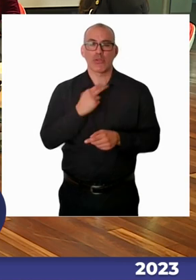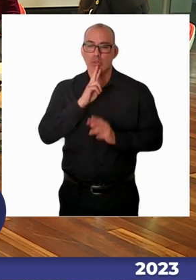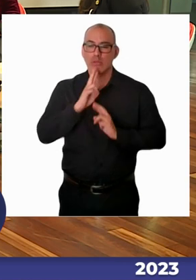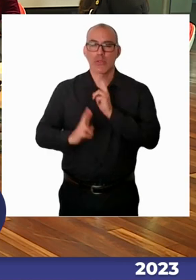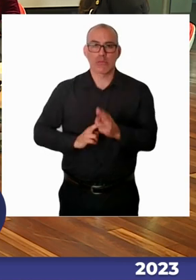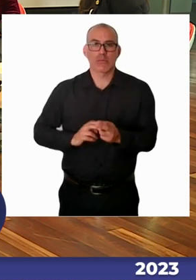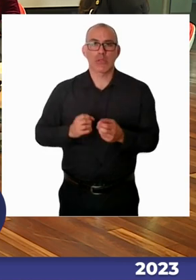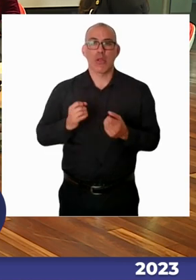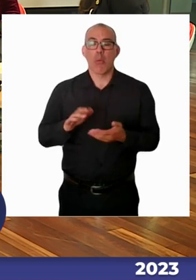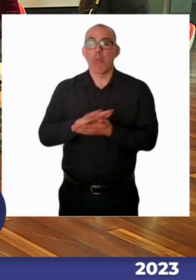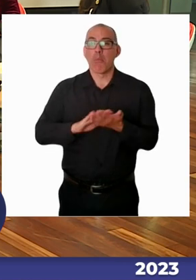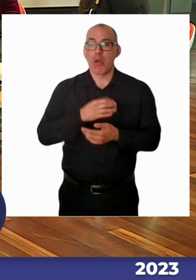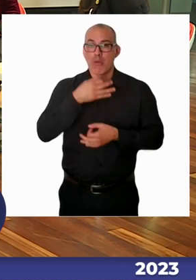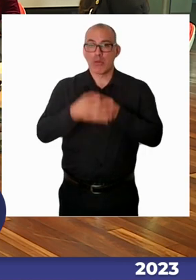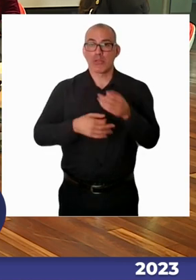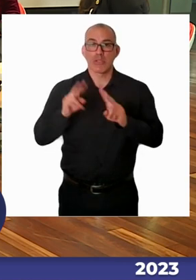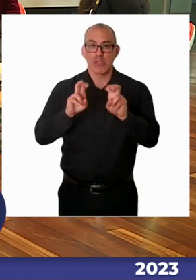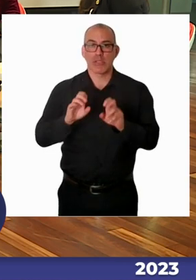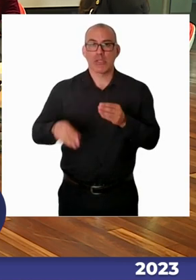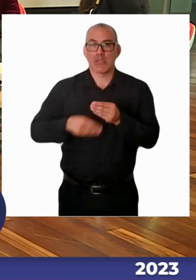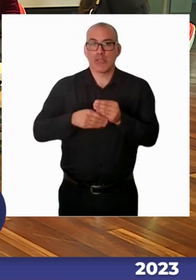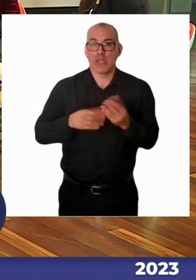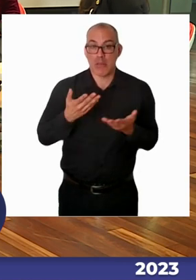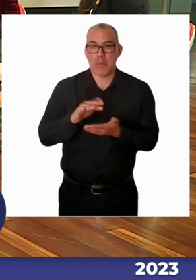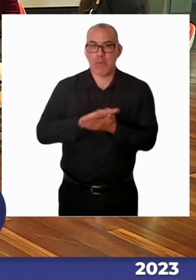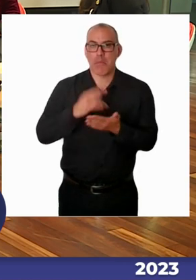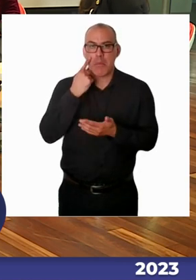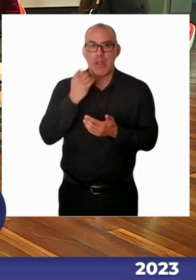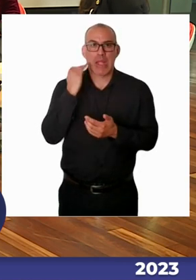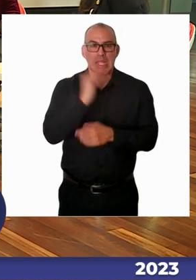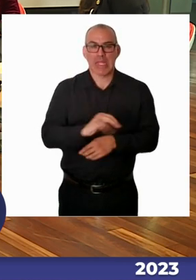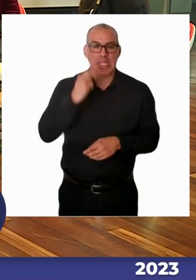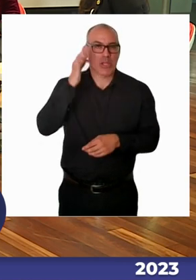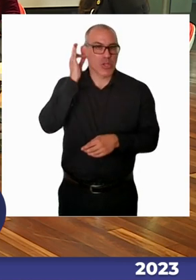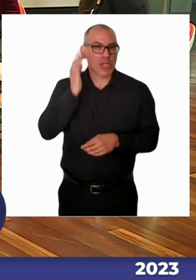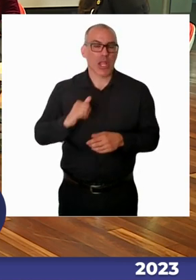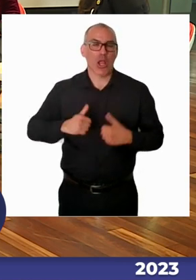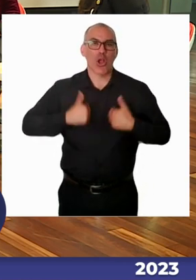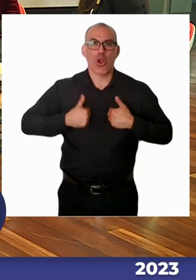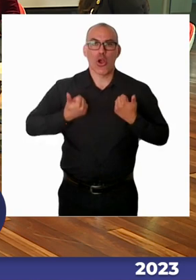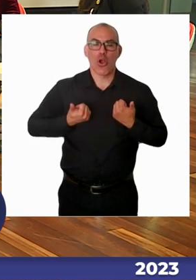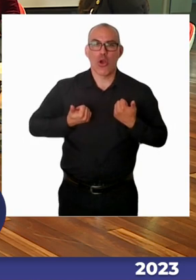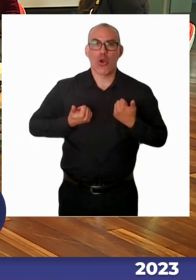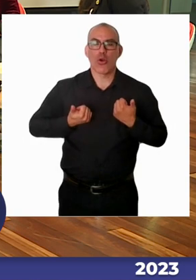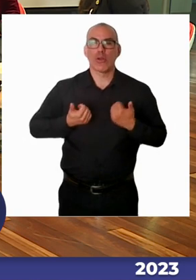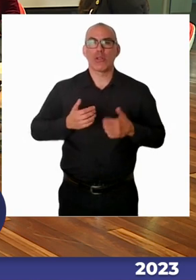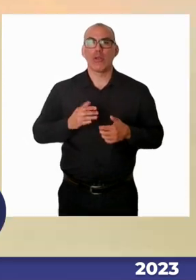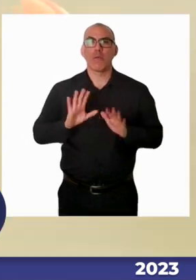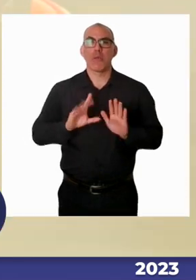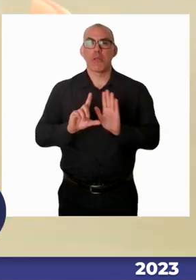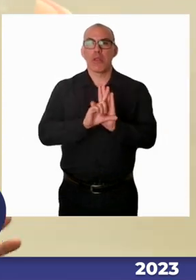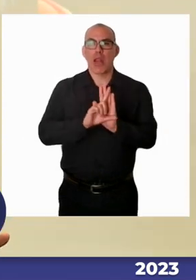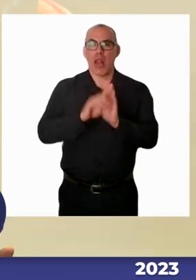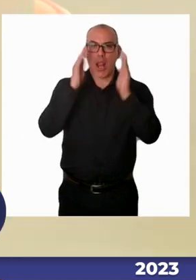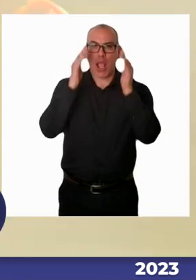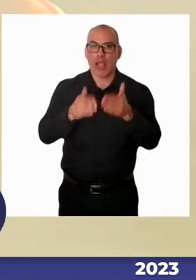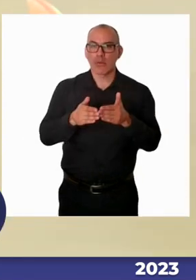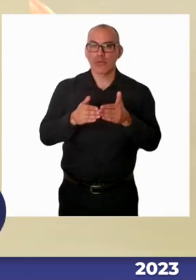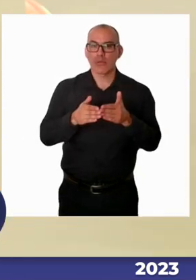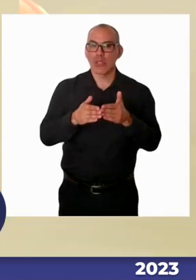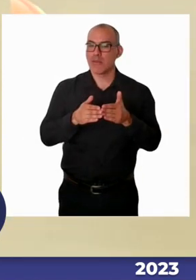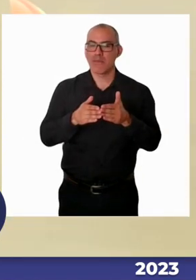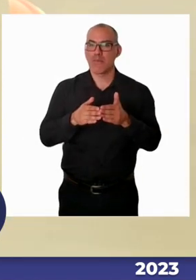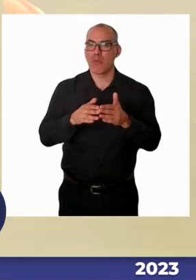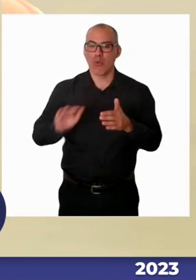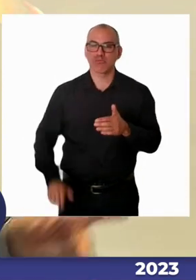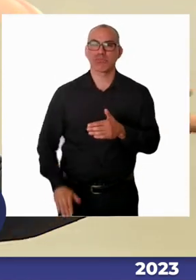un par de semanas atrás, un par de meses atrás, una señora en Coyay, que me hacía don David, hace siete meses que no salía